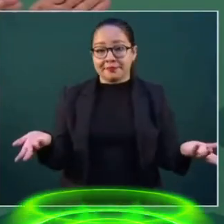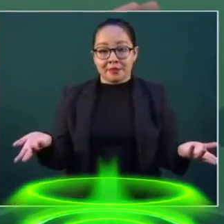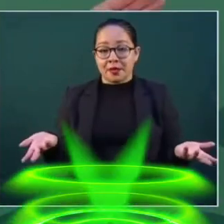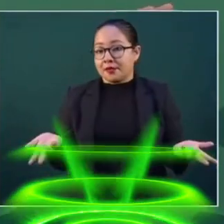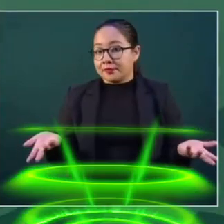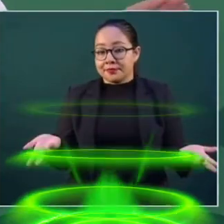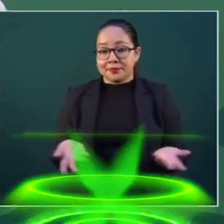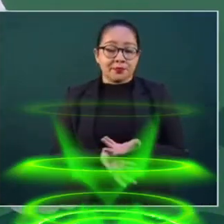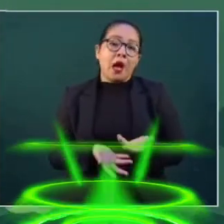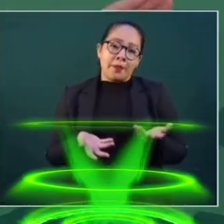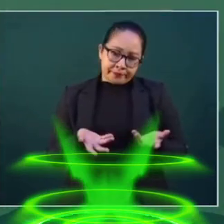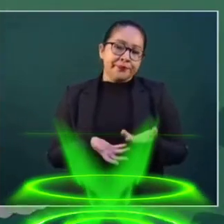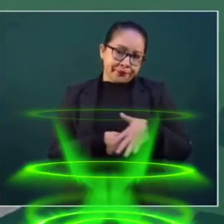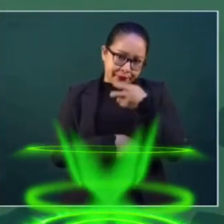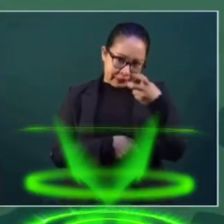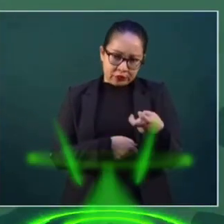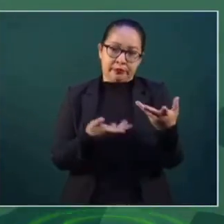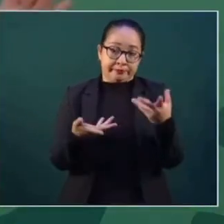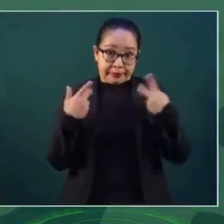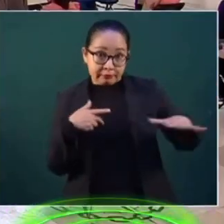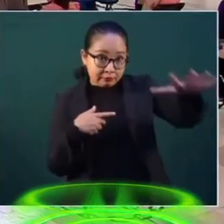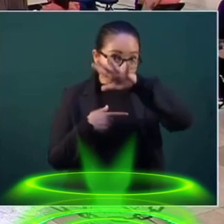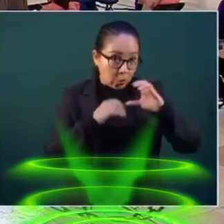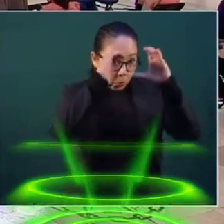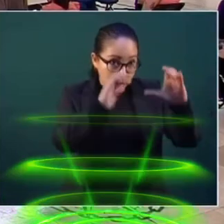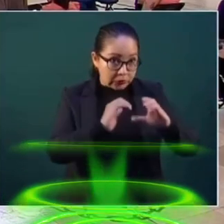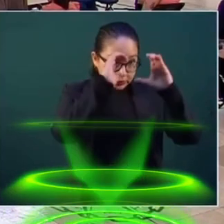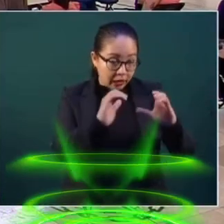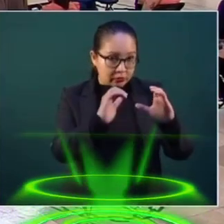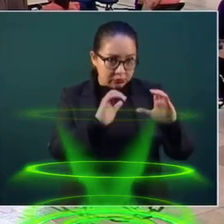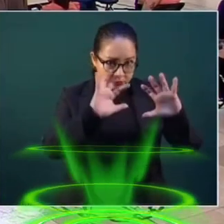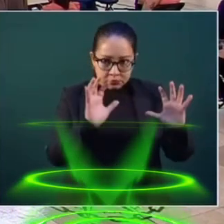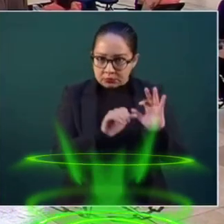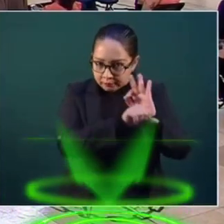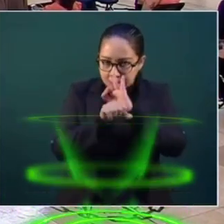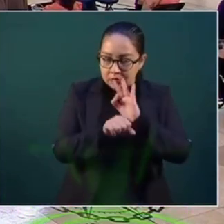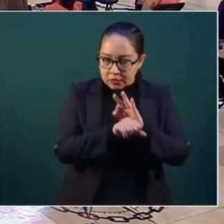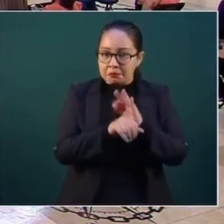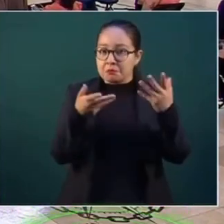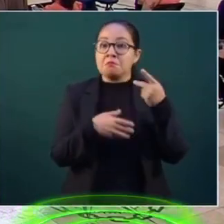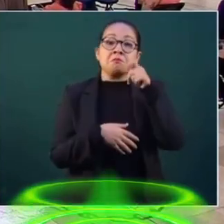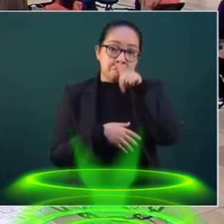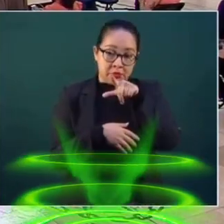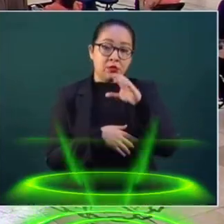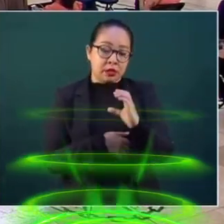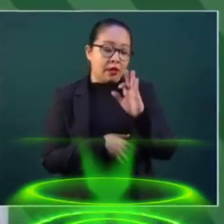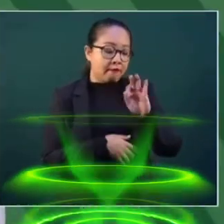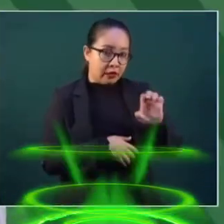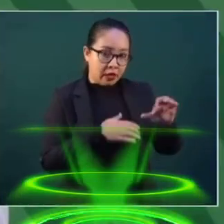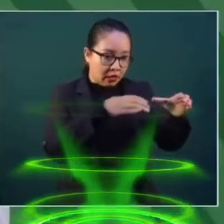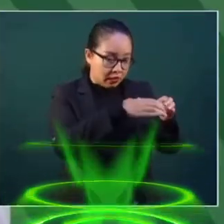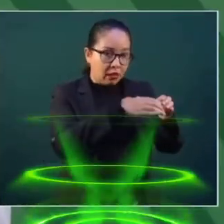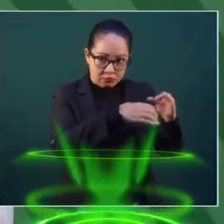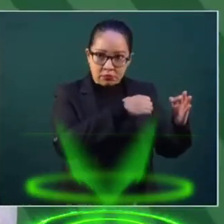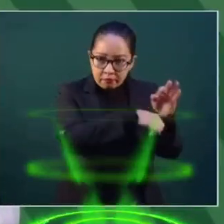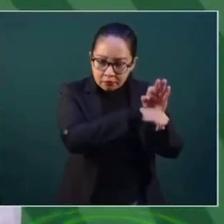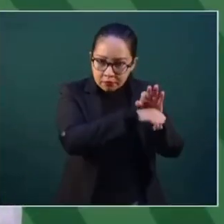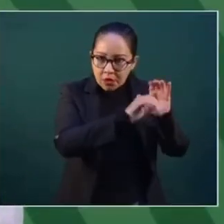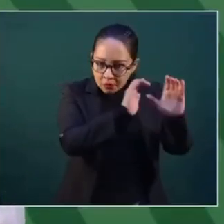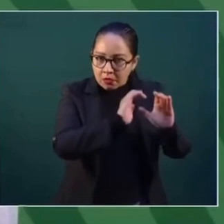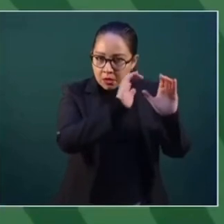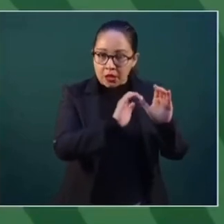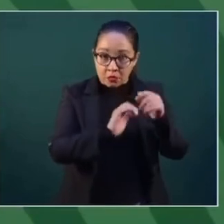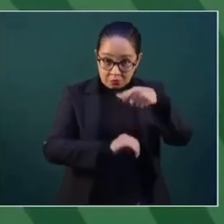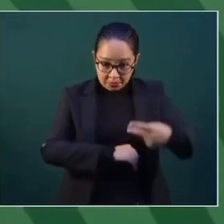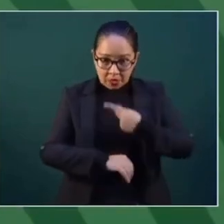Sin que se descuide la seguridad de la gente, tenemos también que proteger a la Comisión Federal de Electricidad. Y en cuanto a tu pregunta, decirle a la